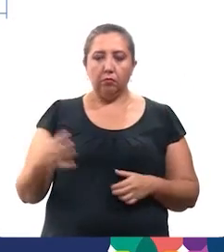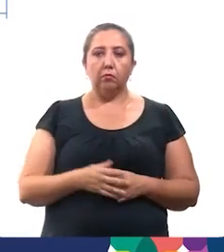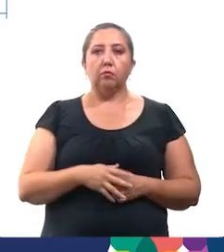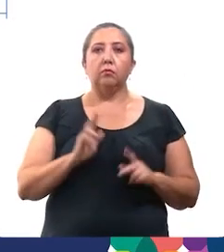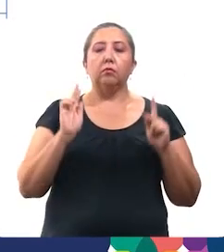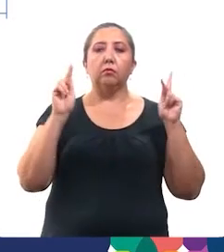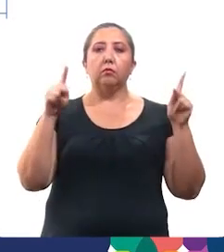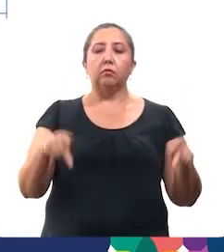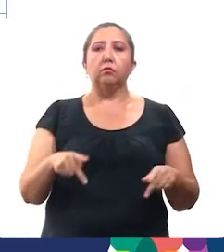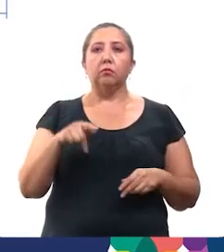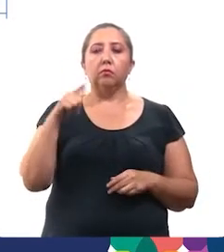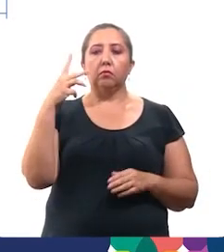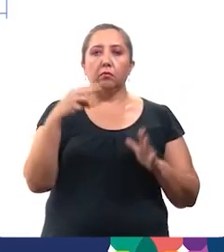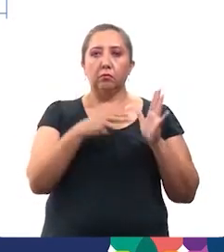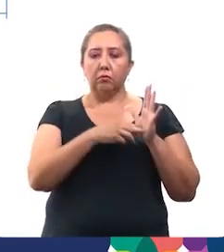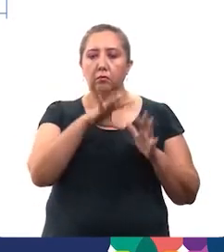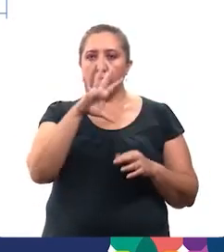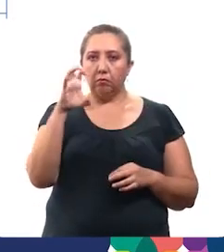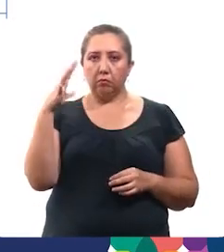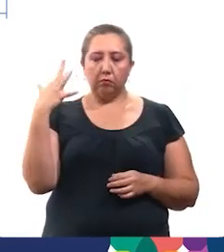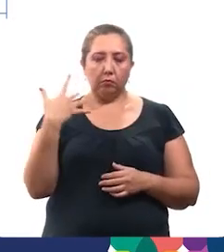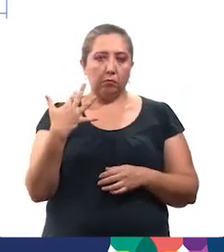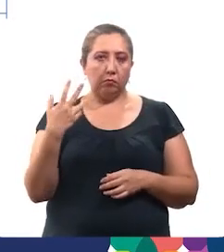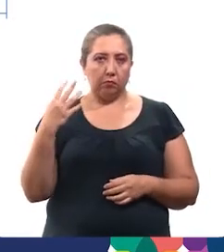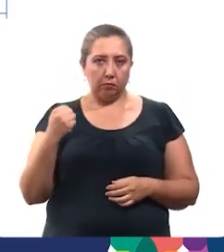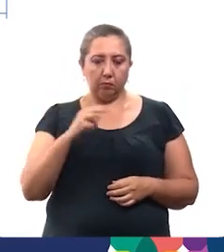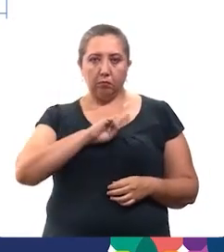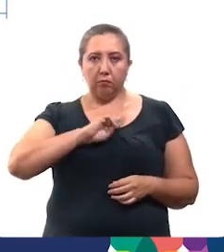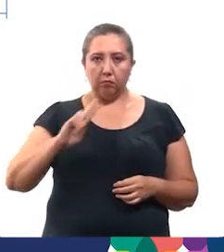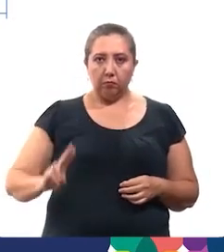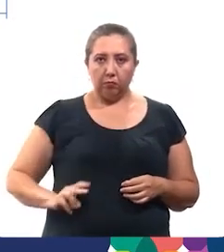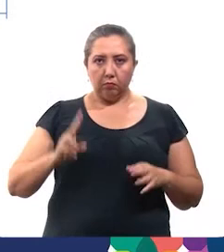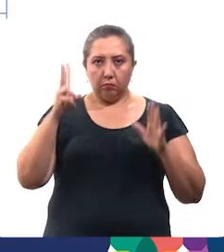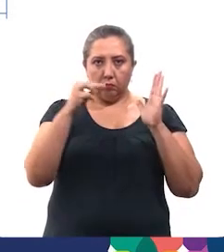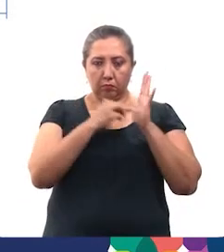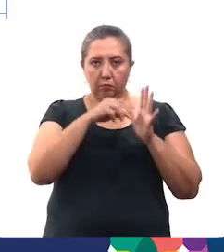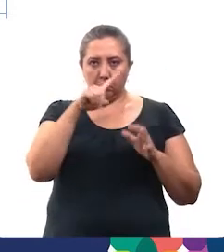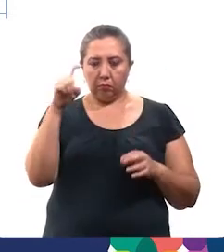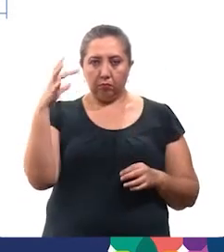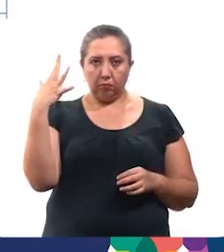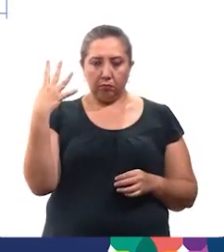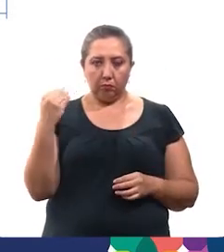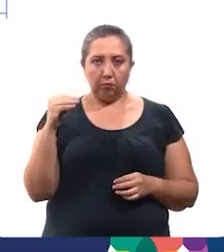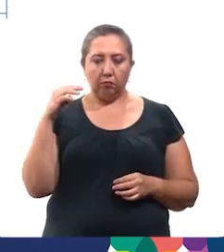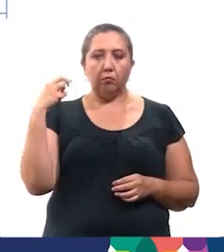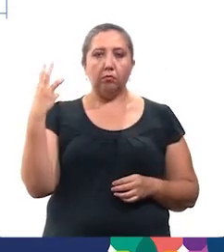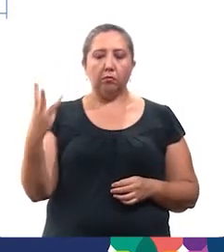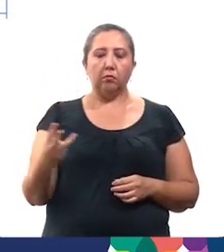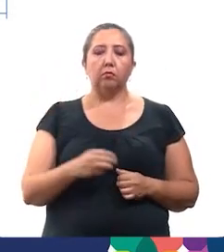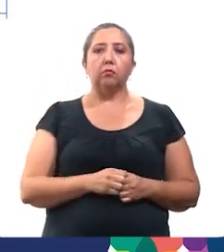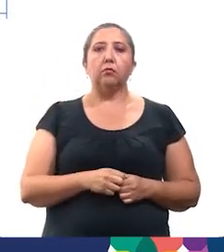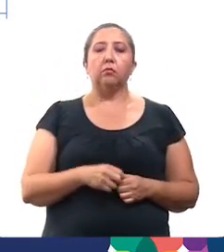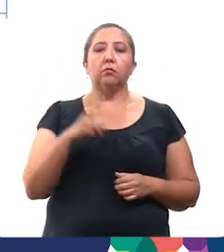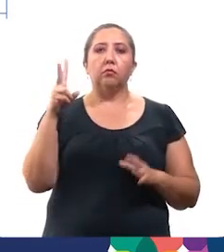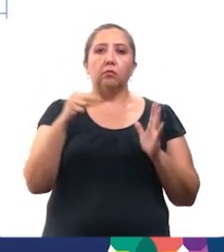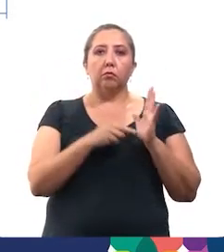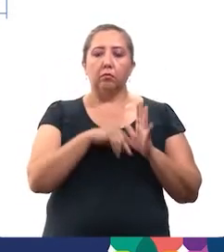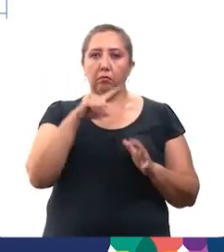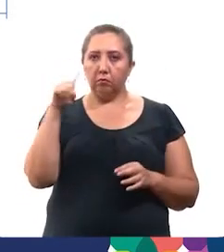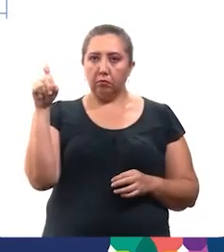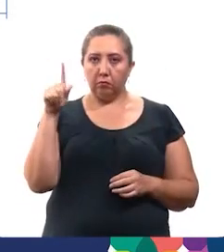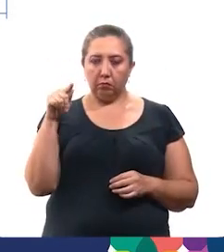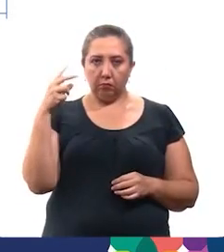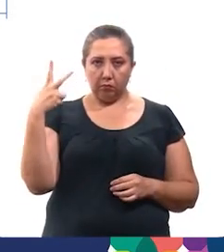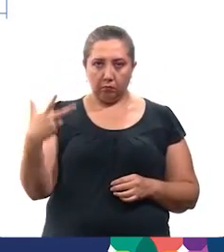izilukajil hoy, le kuchilo tushachia, mak, pak, alti, le kohanilo, le tijelo, ba, tutsok 14, kino, tupak, pachumukil, kiwik 260,